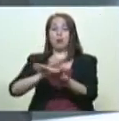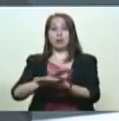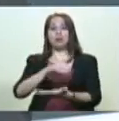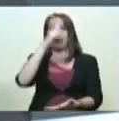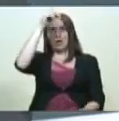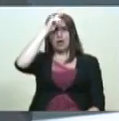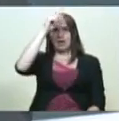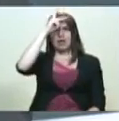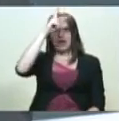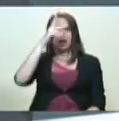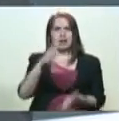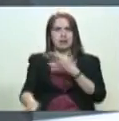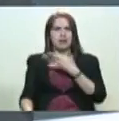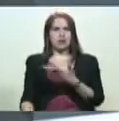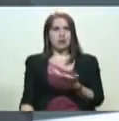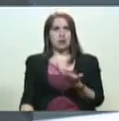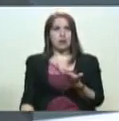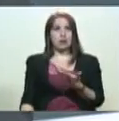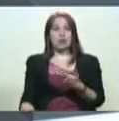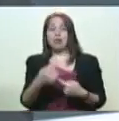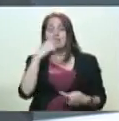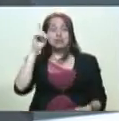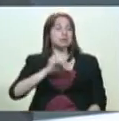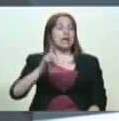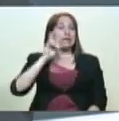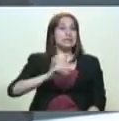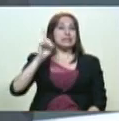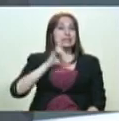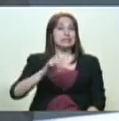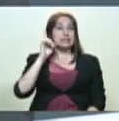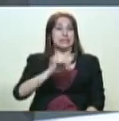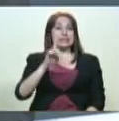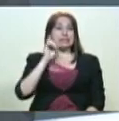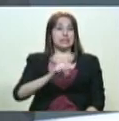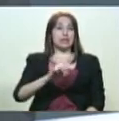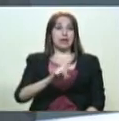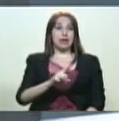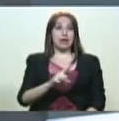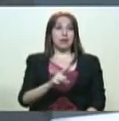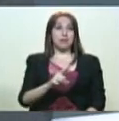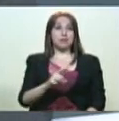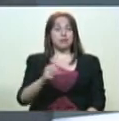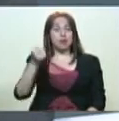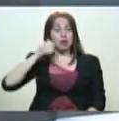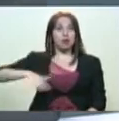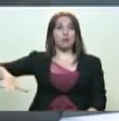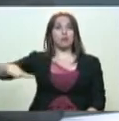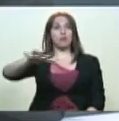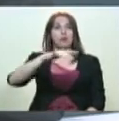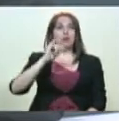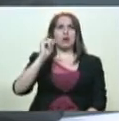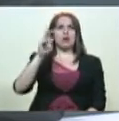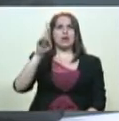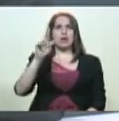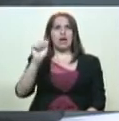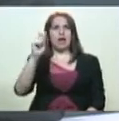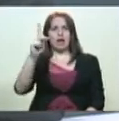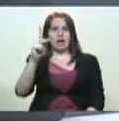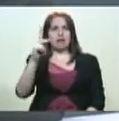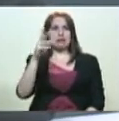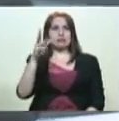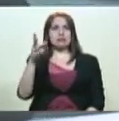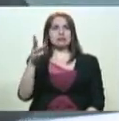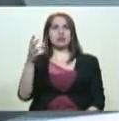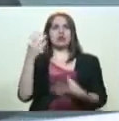base de una mentira colosal. Se acusaba al pueblo iraquí de tener en su seno